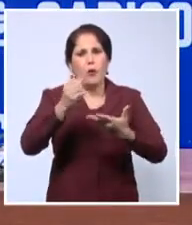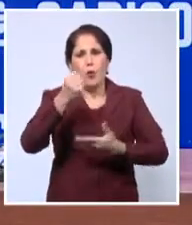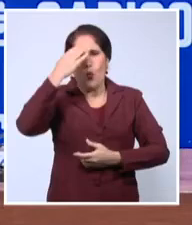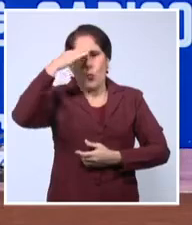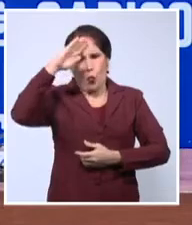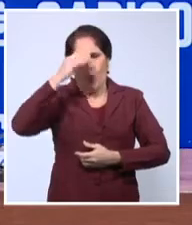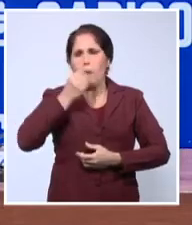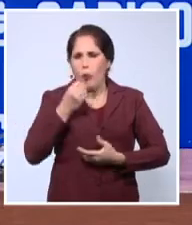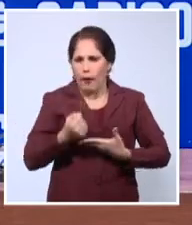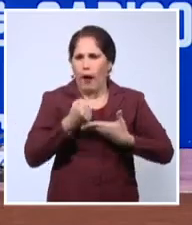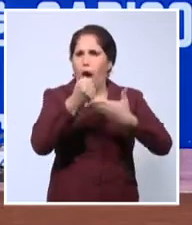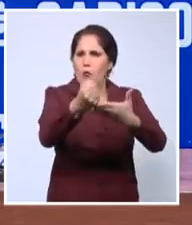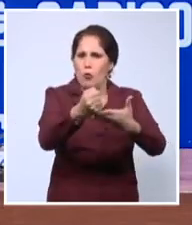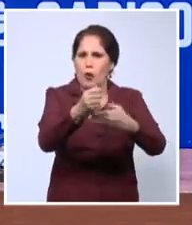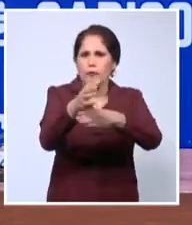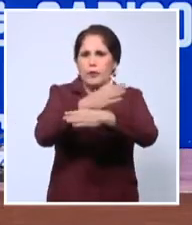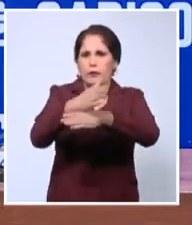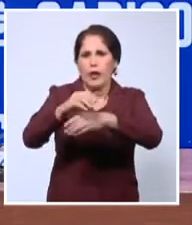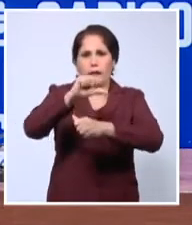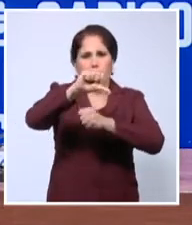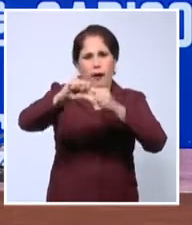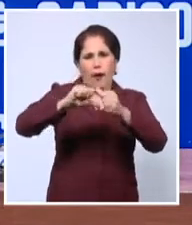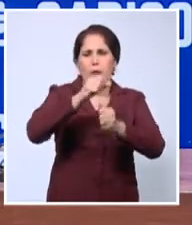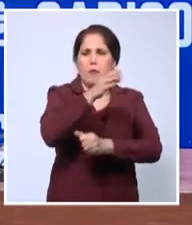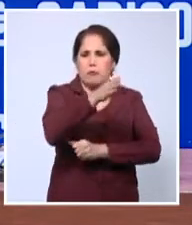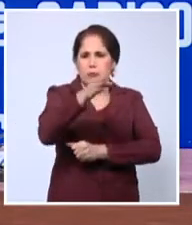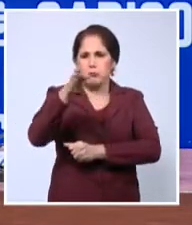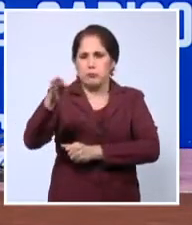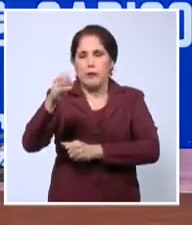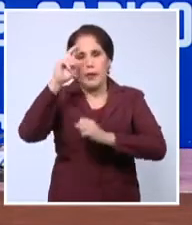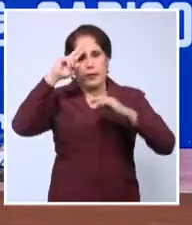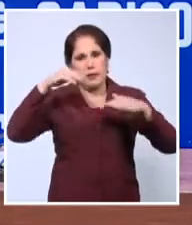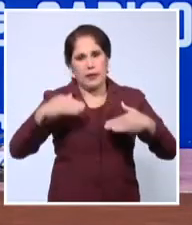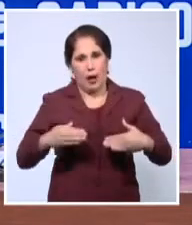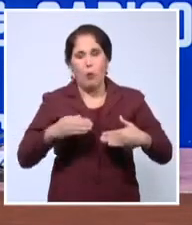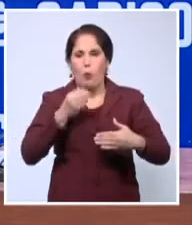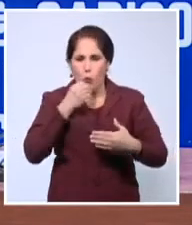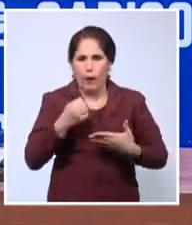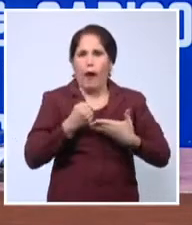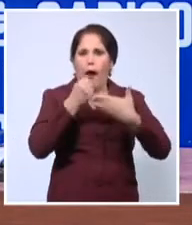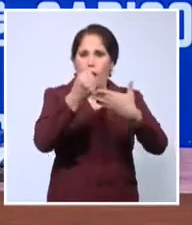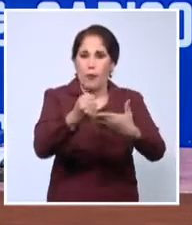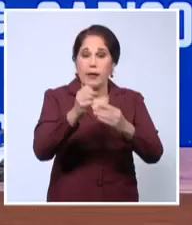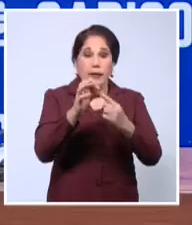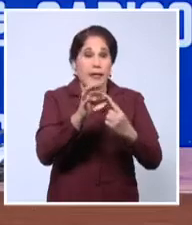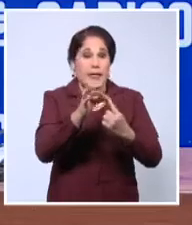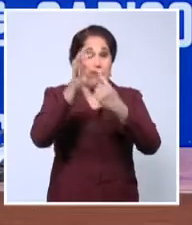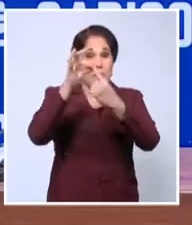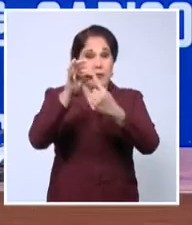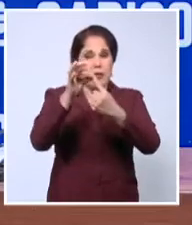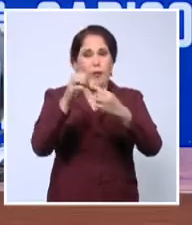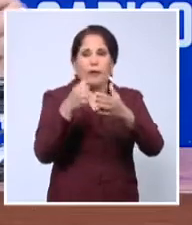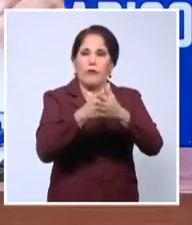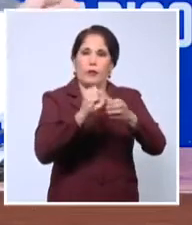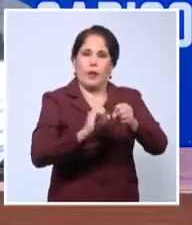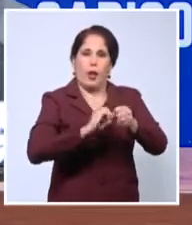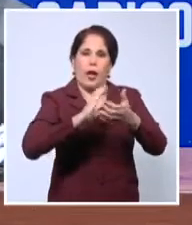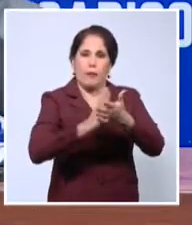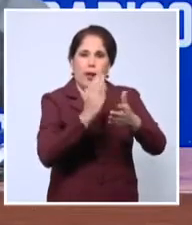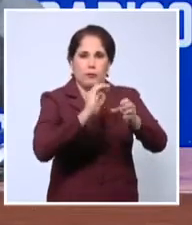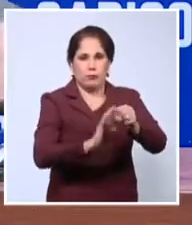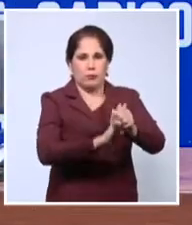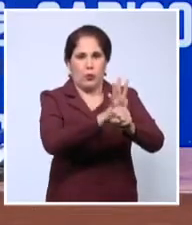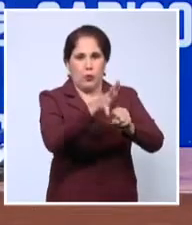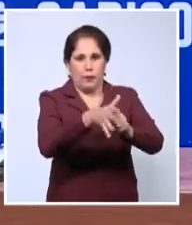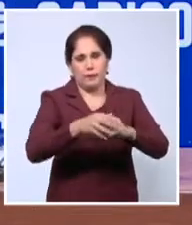modestamente con nuestros hermanos caribeños en la esfera de la salud pública, en especial en el enfrentamiento a la COVID